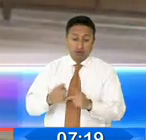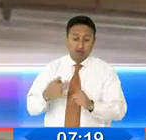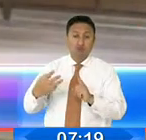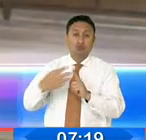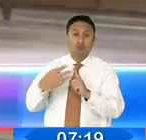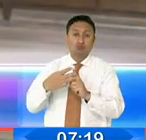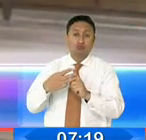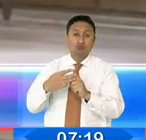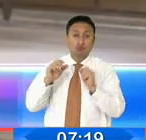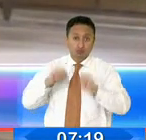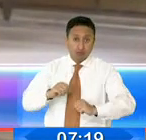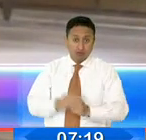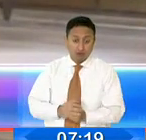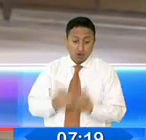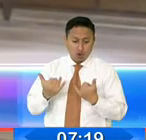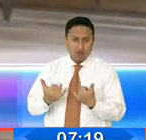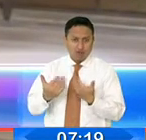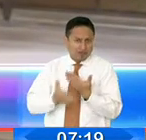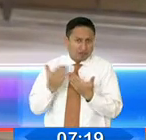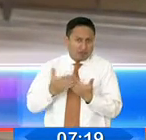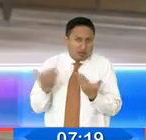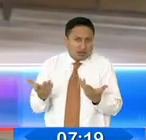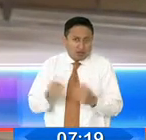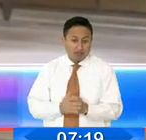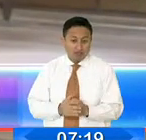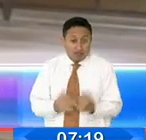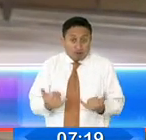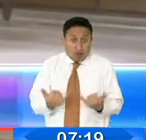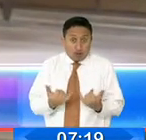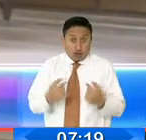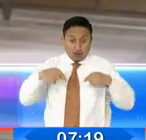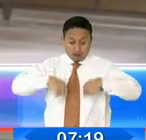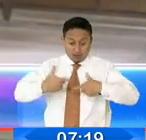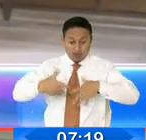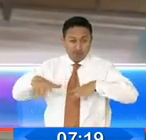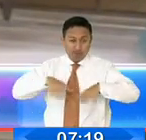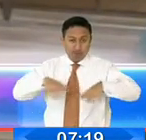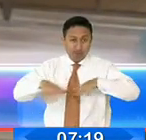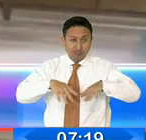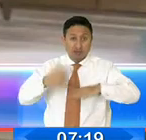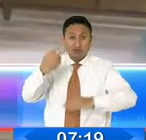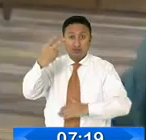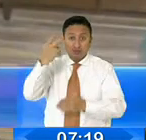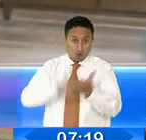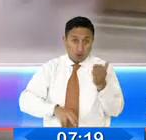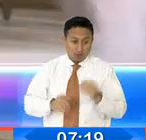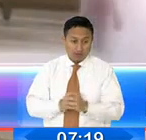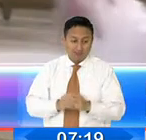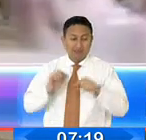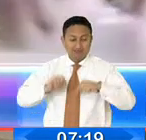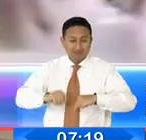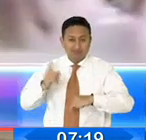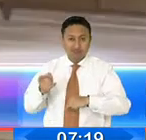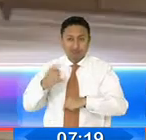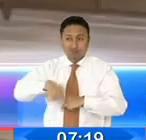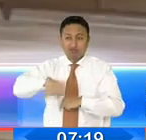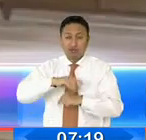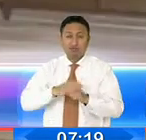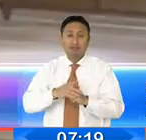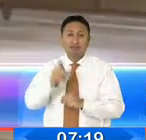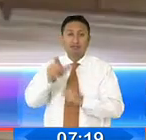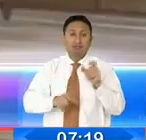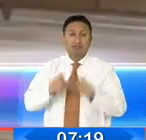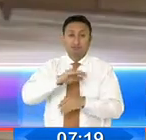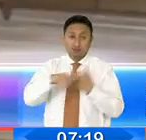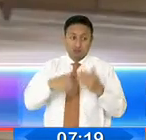entremos en un proceso de digitalización porque en este momento los trámites se han duplicado para la institución y el personal se ha